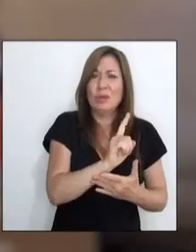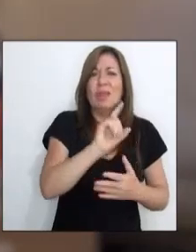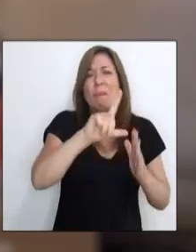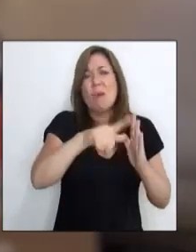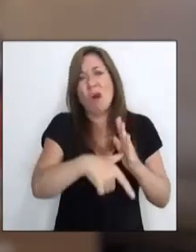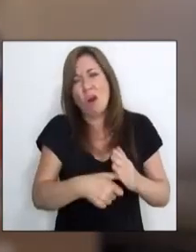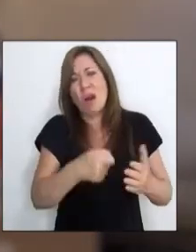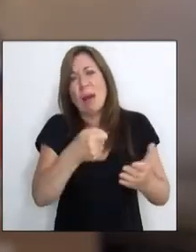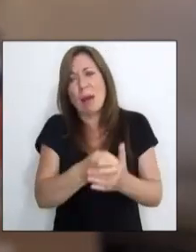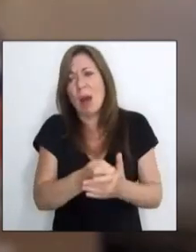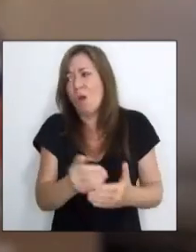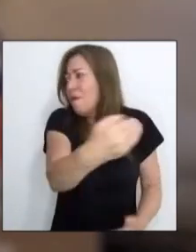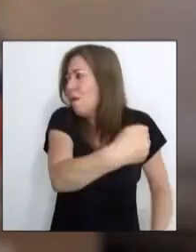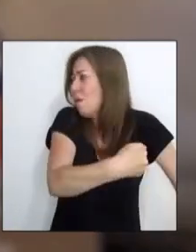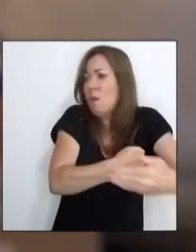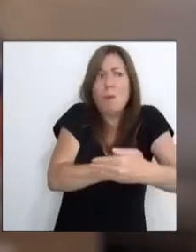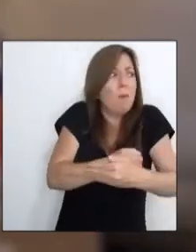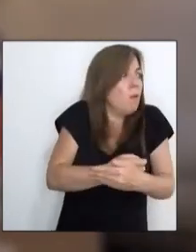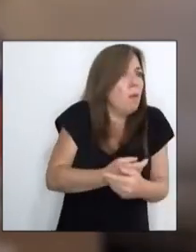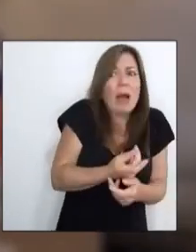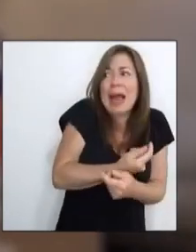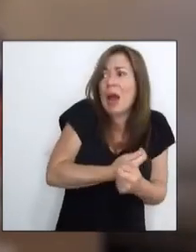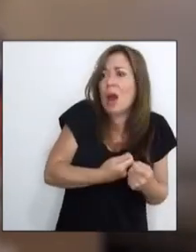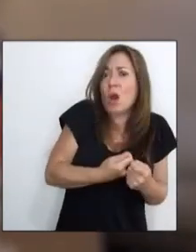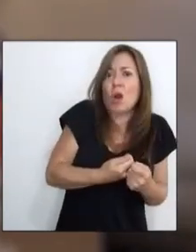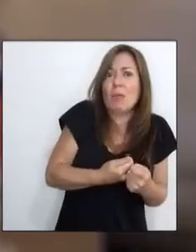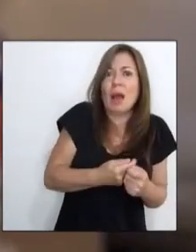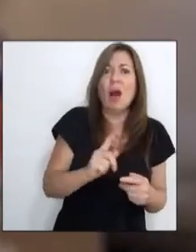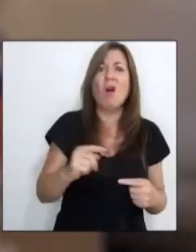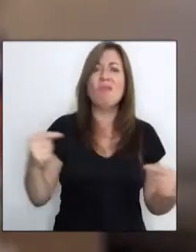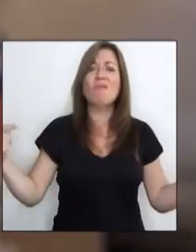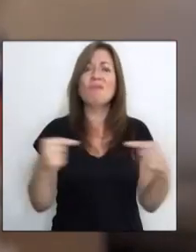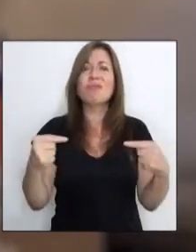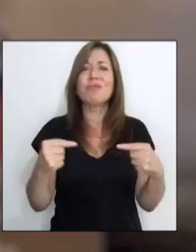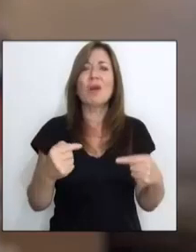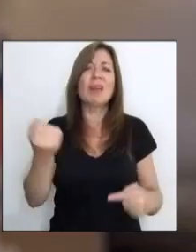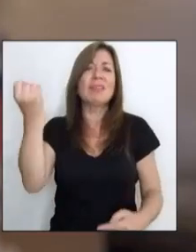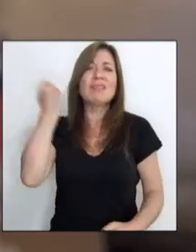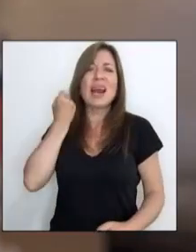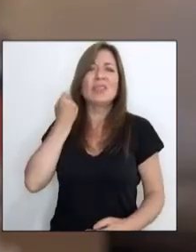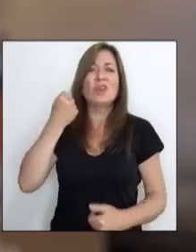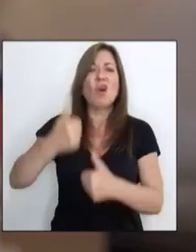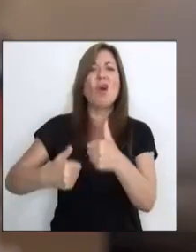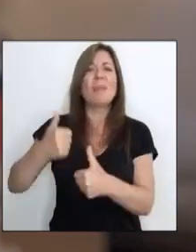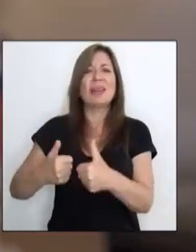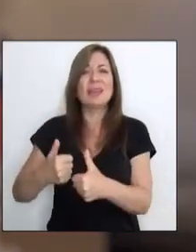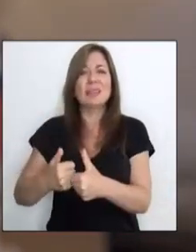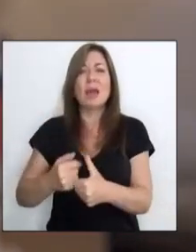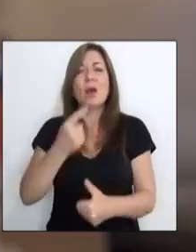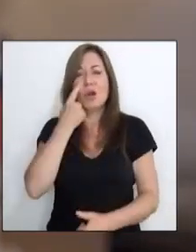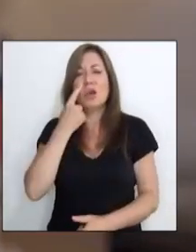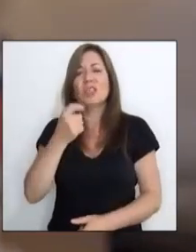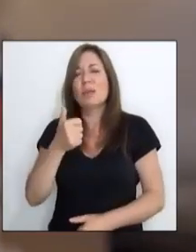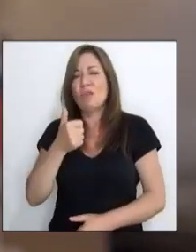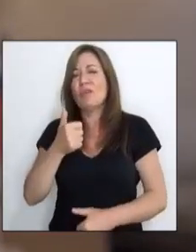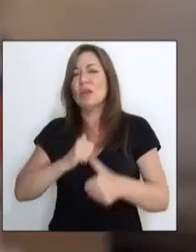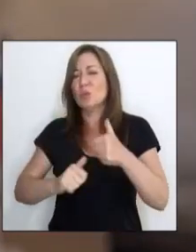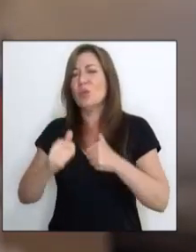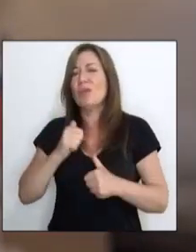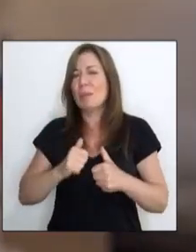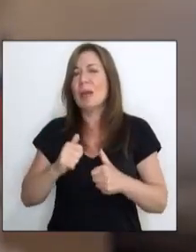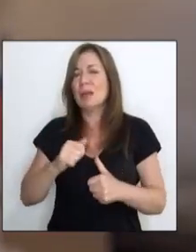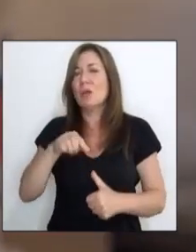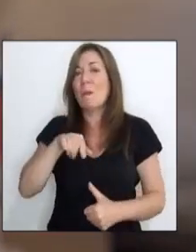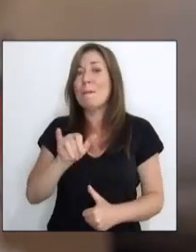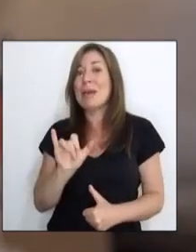pagos, con concentración de los mercados o deslealtades en la competencia. Porque conocemos bien los